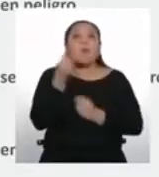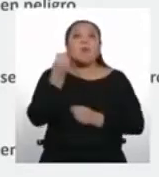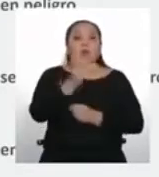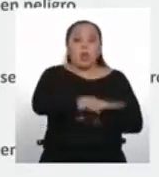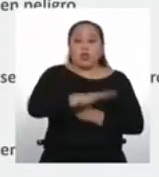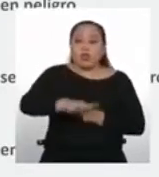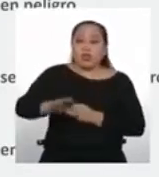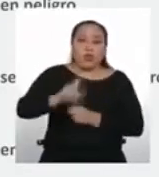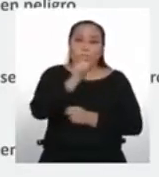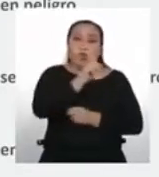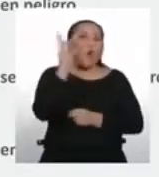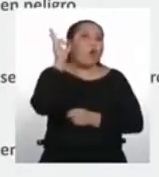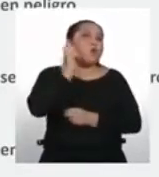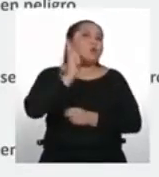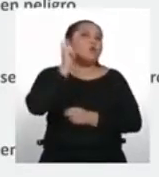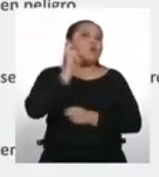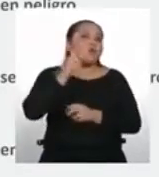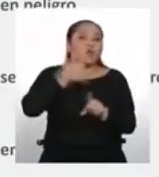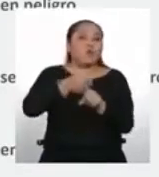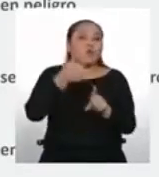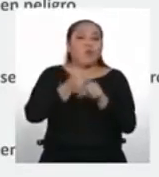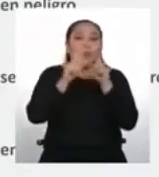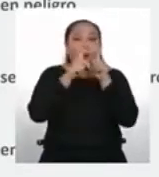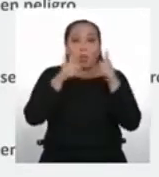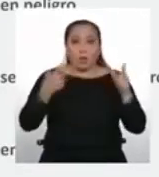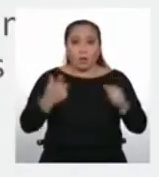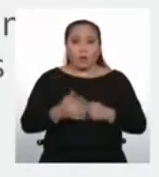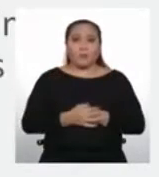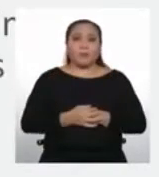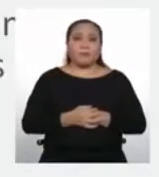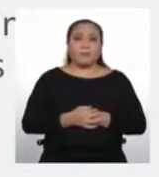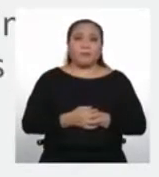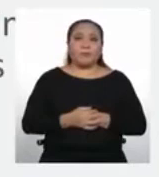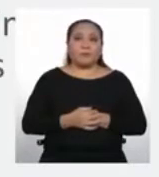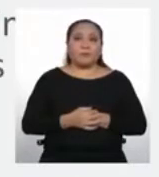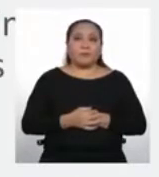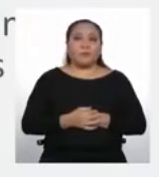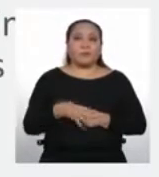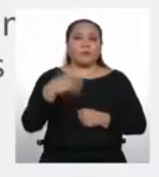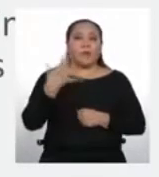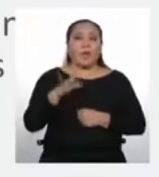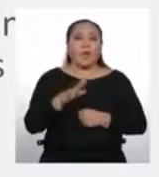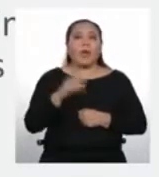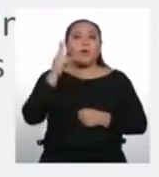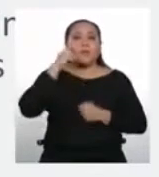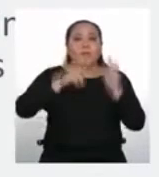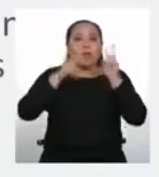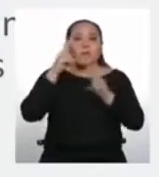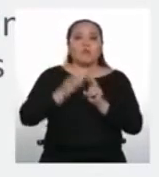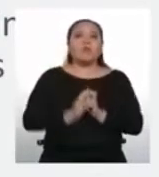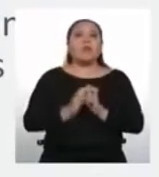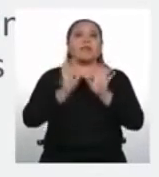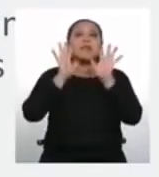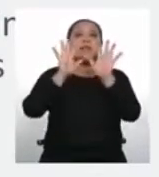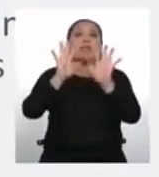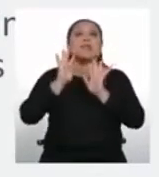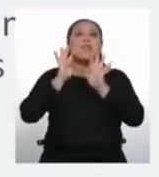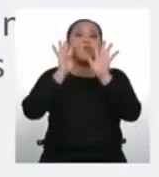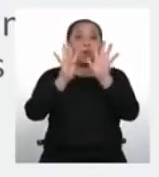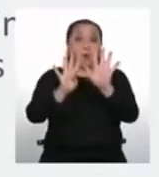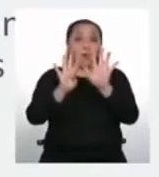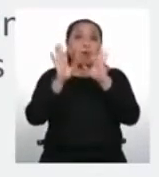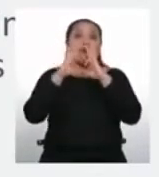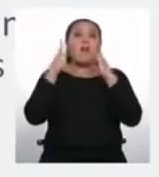niñas no están escuchando la lengua originaria. Se considera que en el Perú existen 19 familias